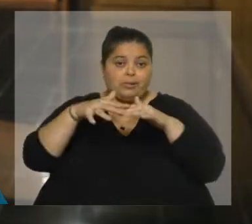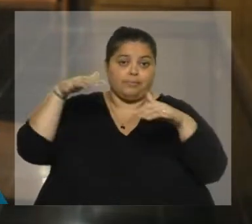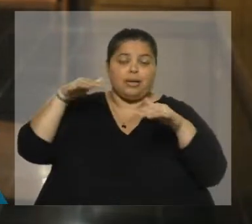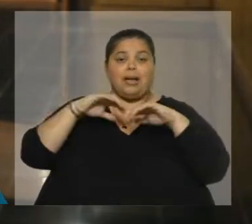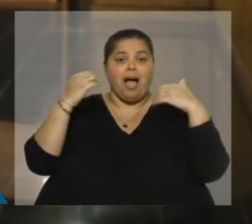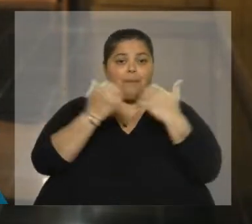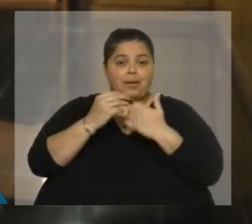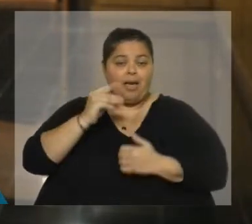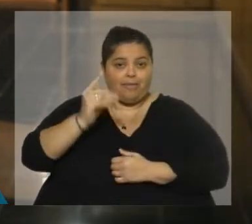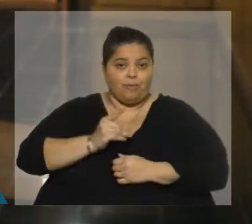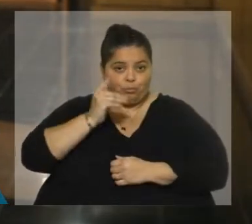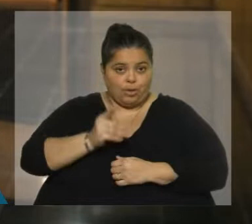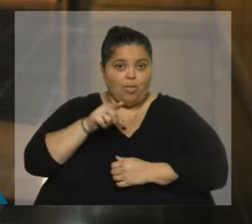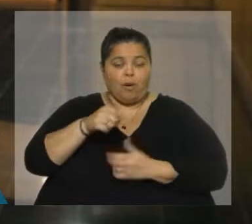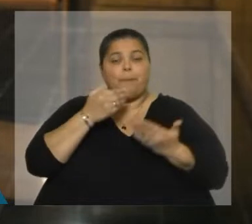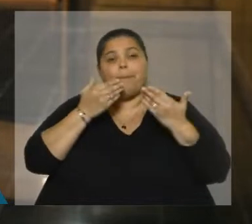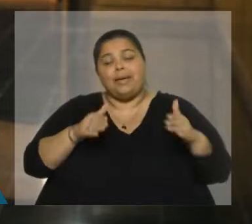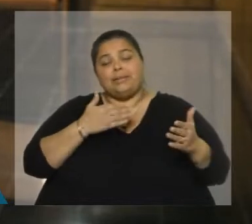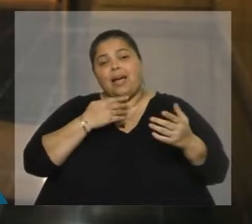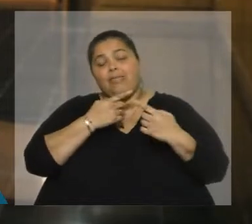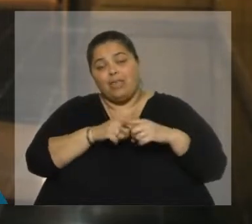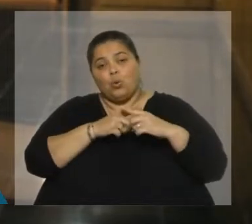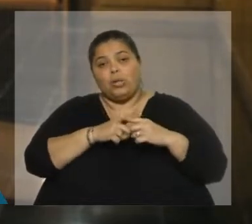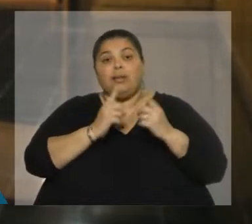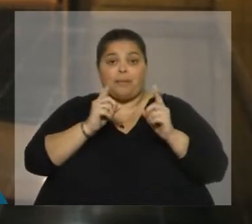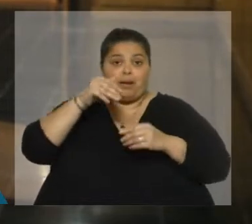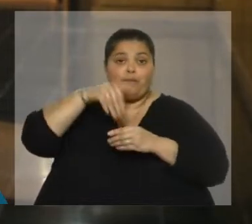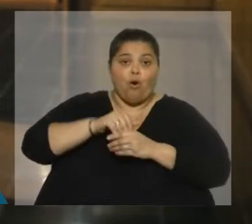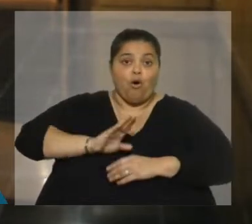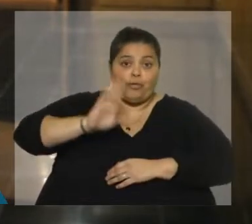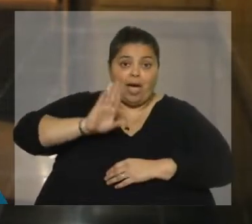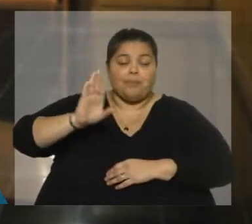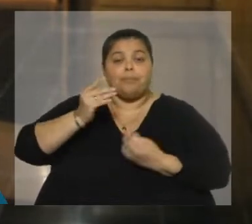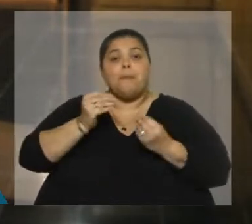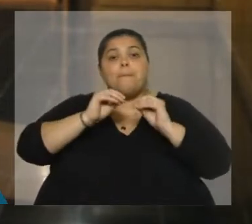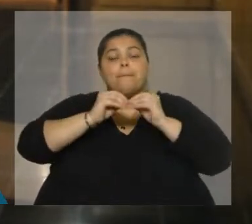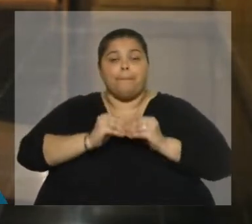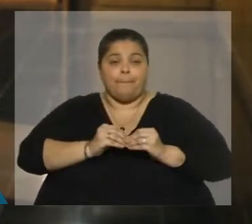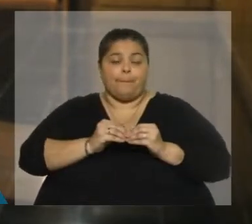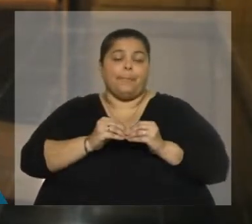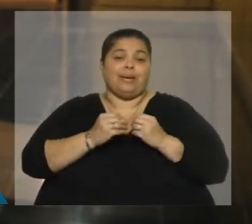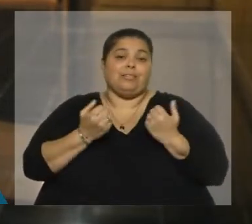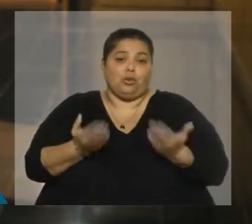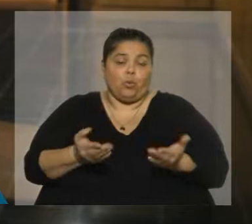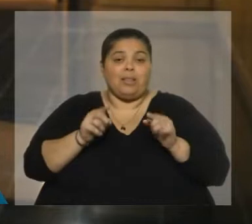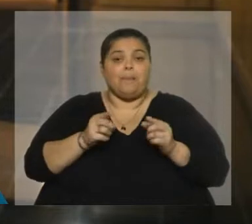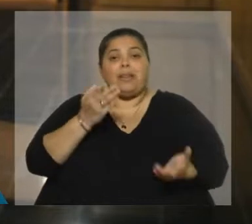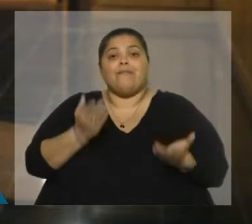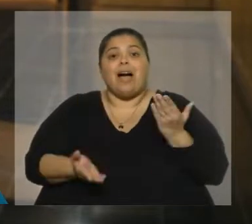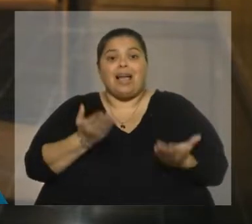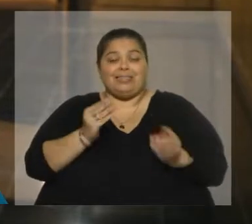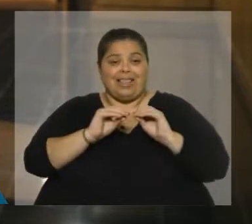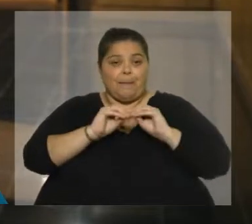de Diputados cuando se comience a discutir y a votar el proyecto de rendición de cuentas y balance de ejecución presupuestal.